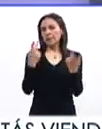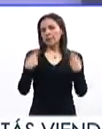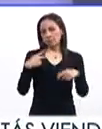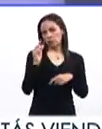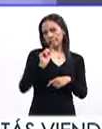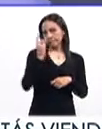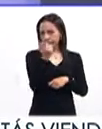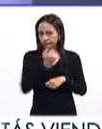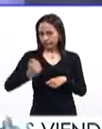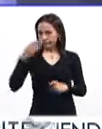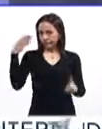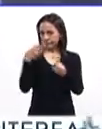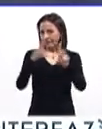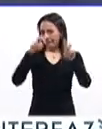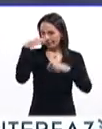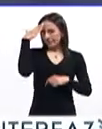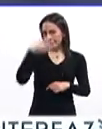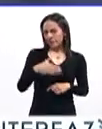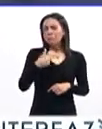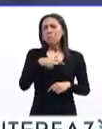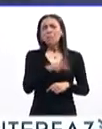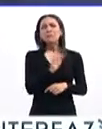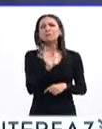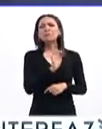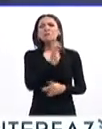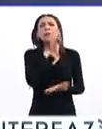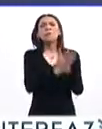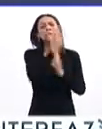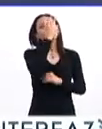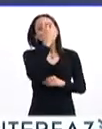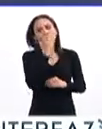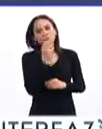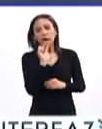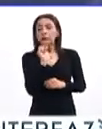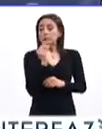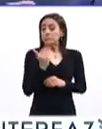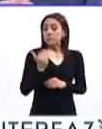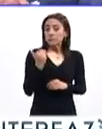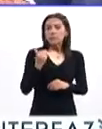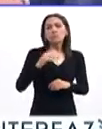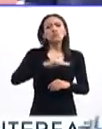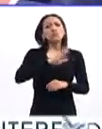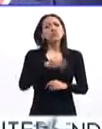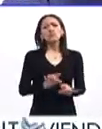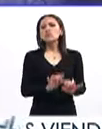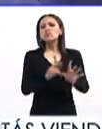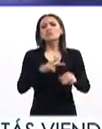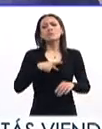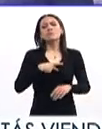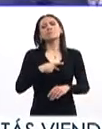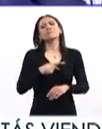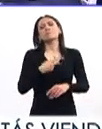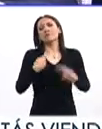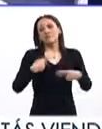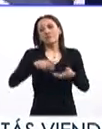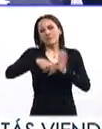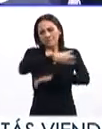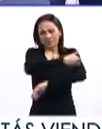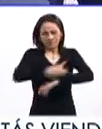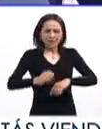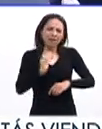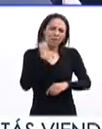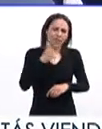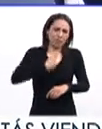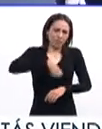Pero mientras únicamente sea como la tristeza, y sobre todo si apenas falleció mi ser querido, es completamente algo normal,